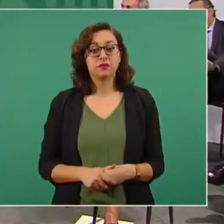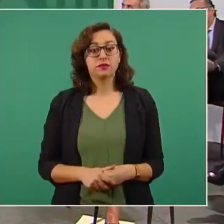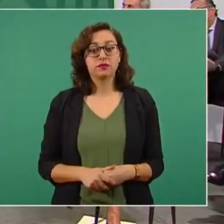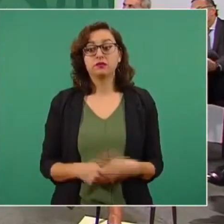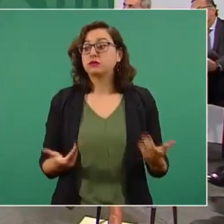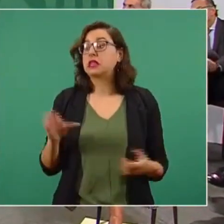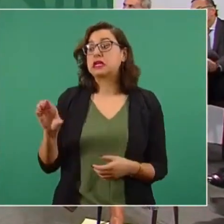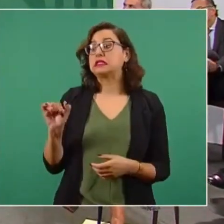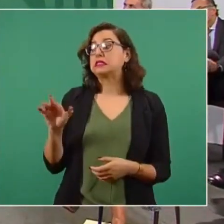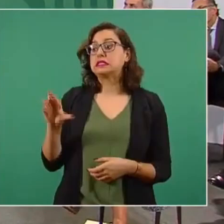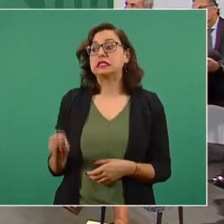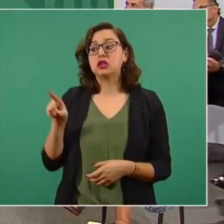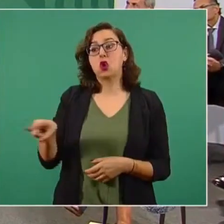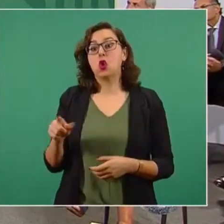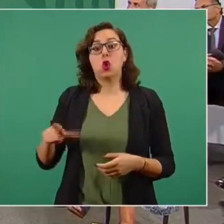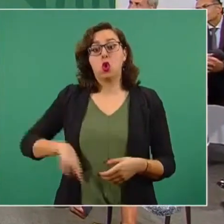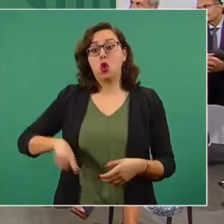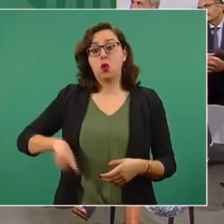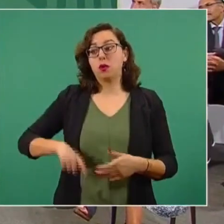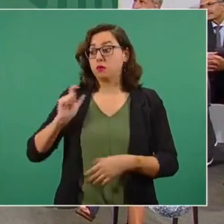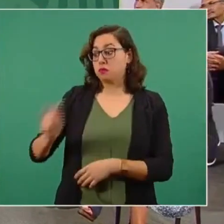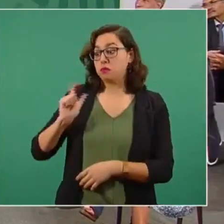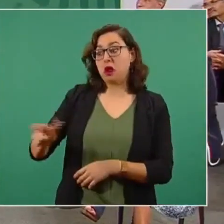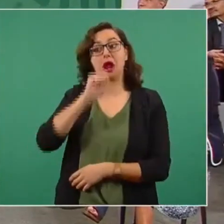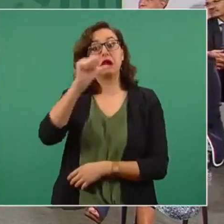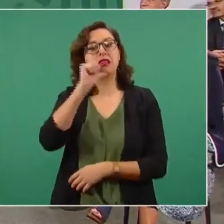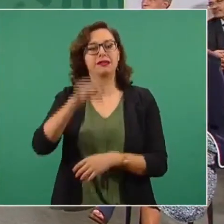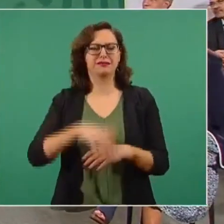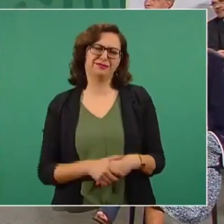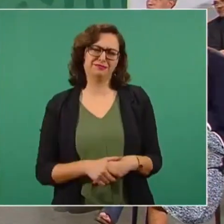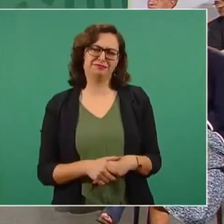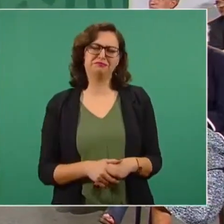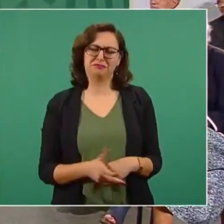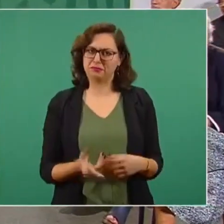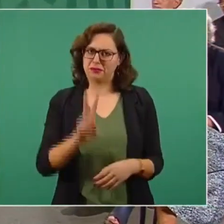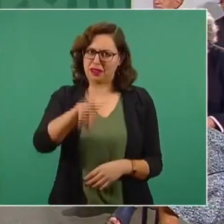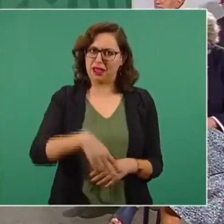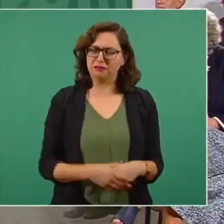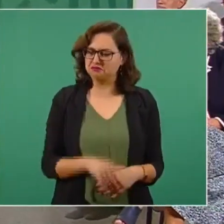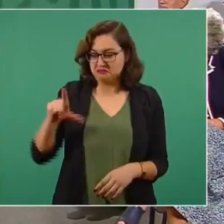no recibe dinero del gobierno, no recibe dinero del gobierno de manera directa,